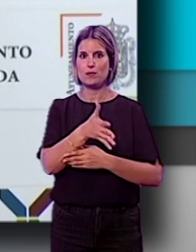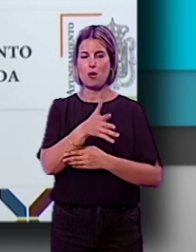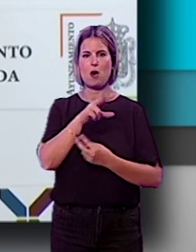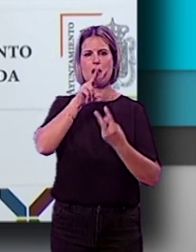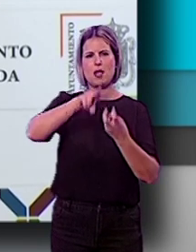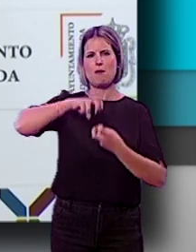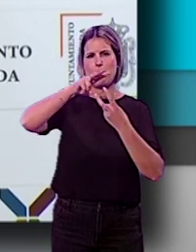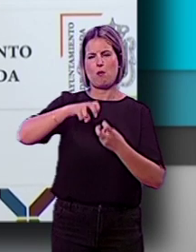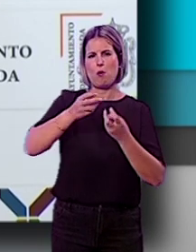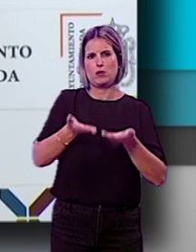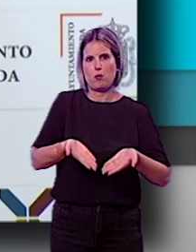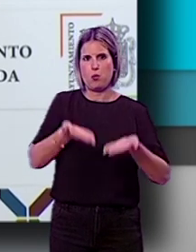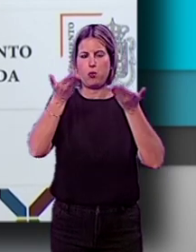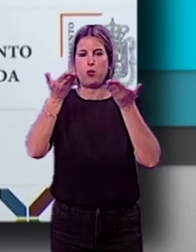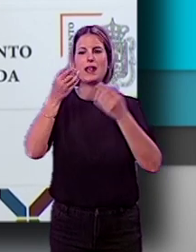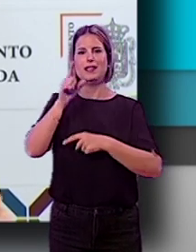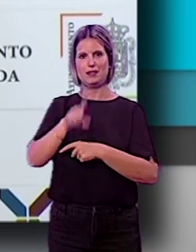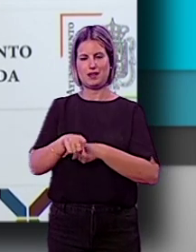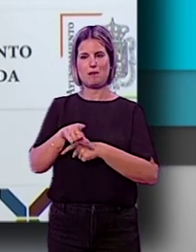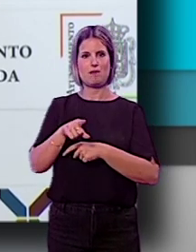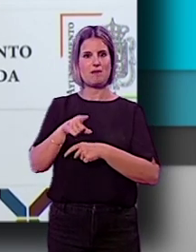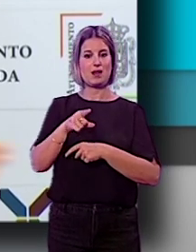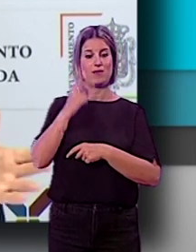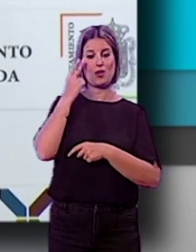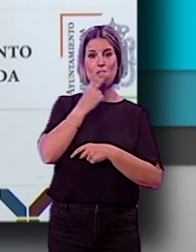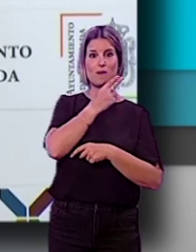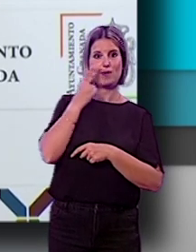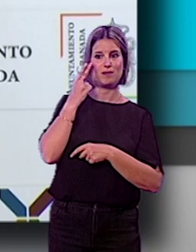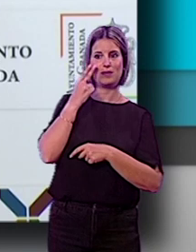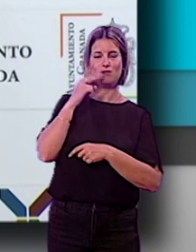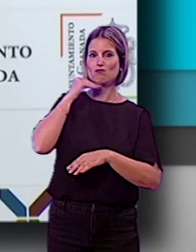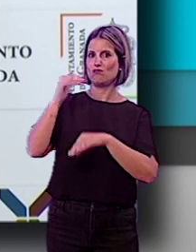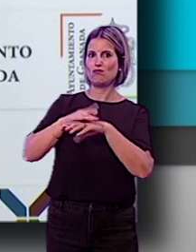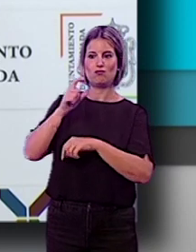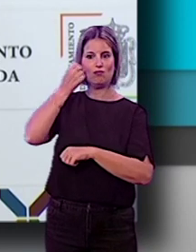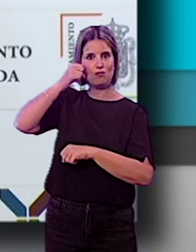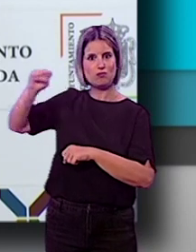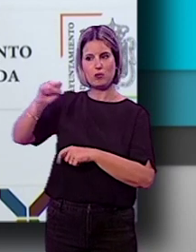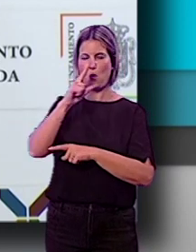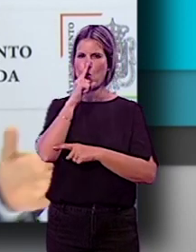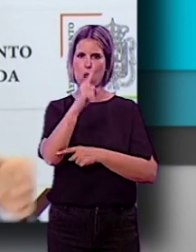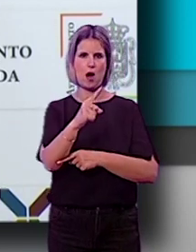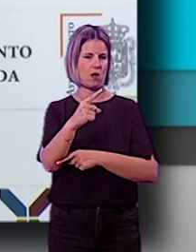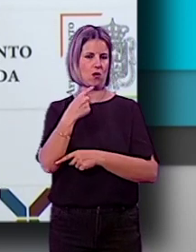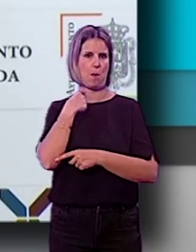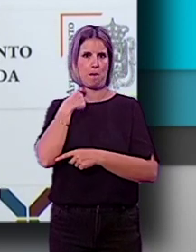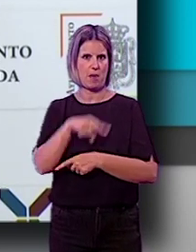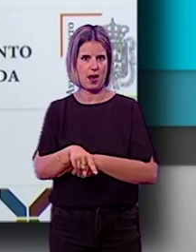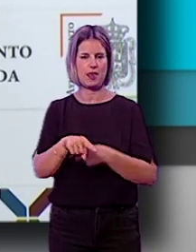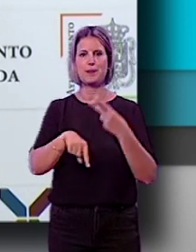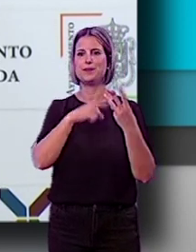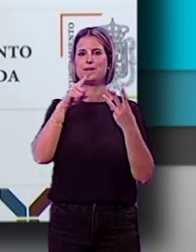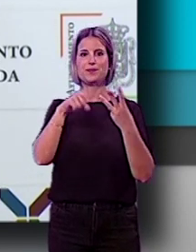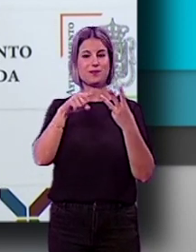los impuestos, por los incumplimientos, el año de la nada, un año perdido y el tercero y fundamental,